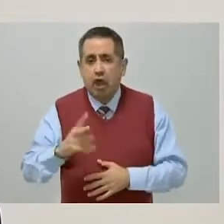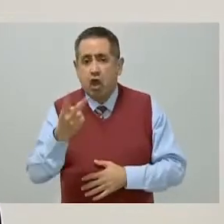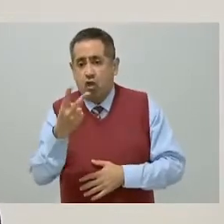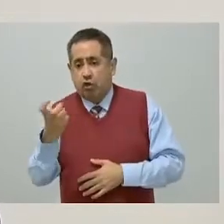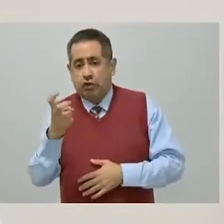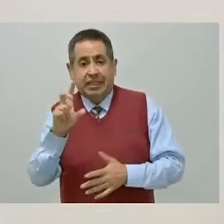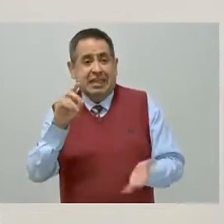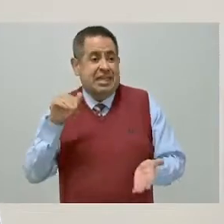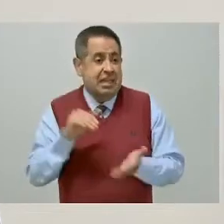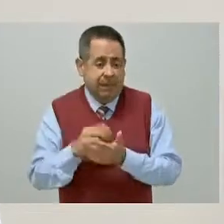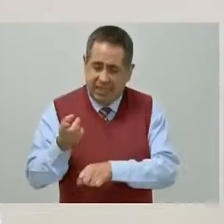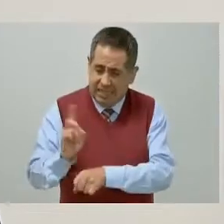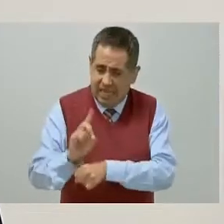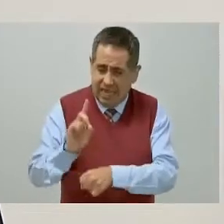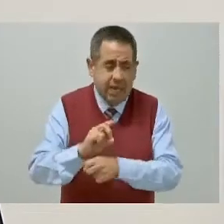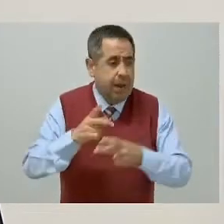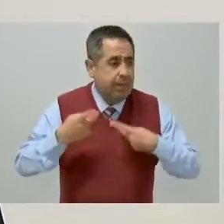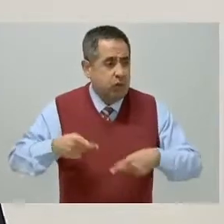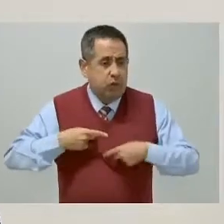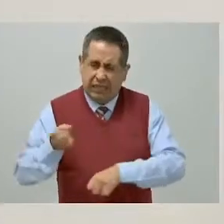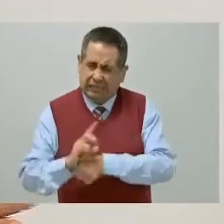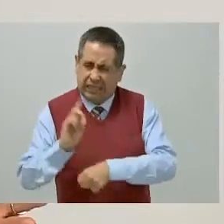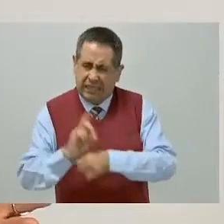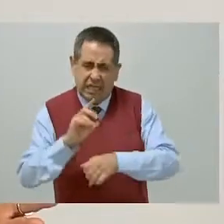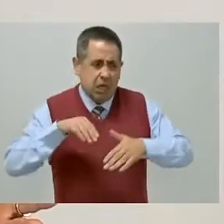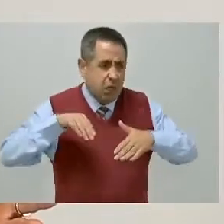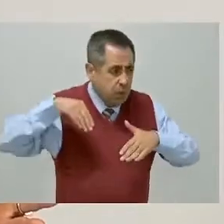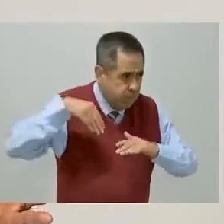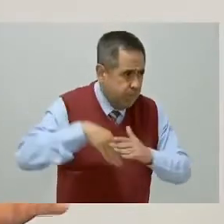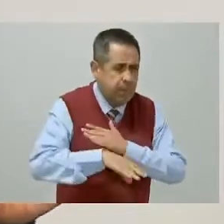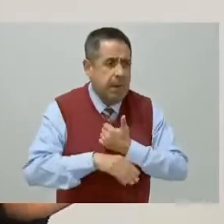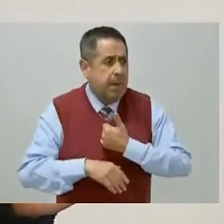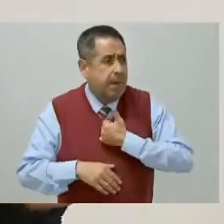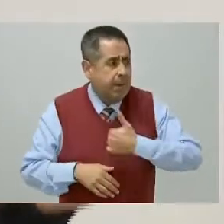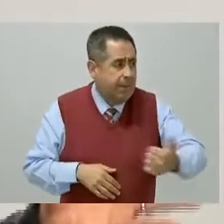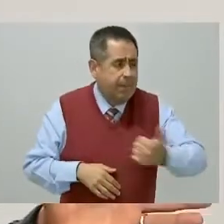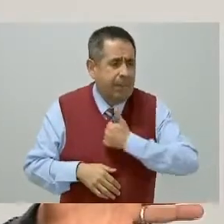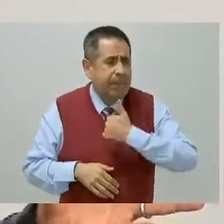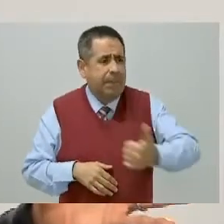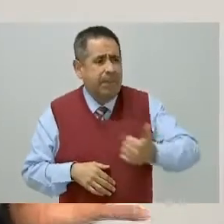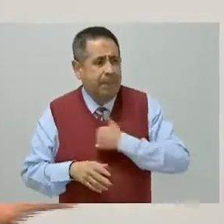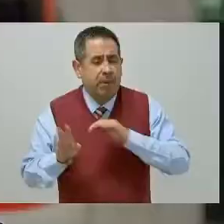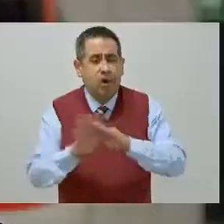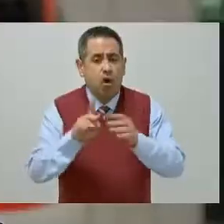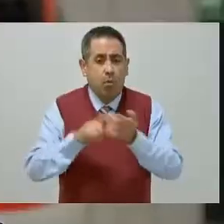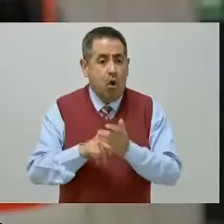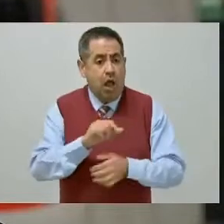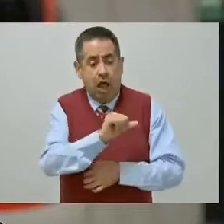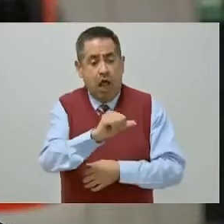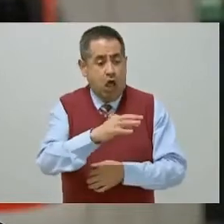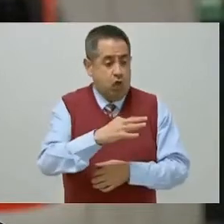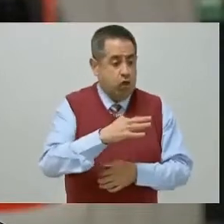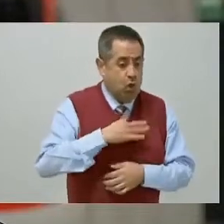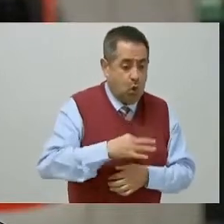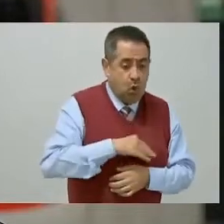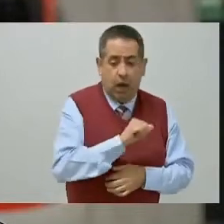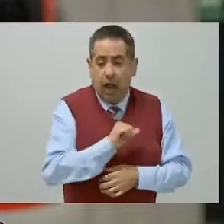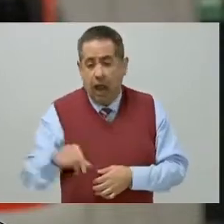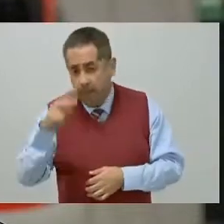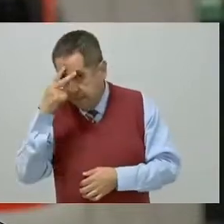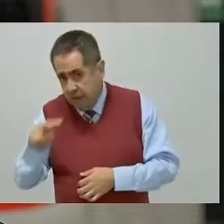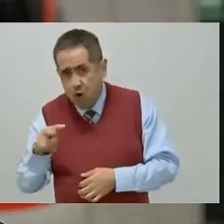mil pasajeros diariamente se trasladen del Valle de Toluca al Valle de México